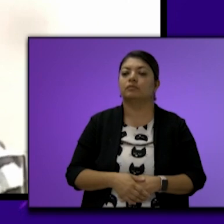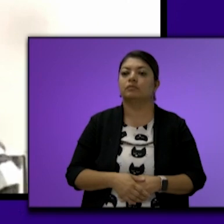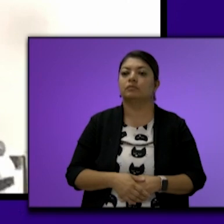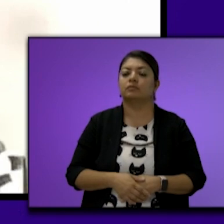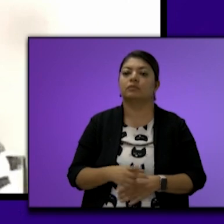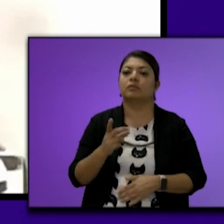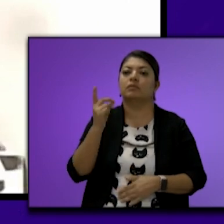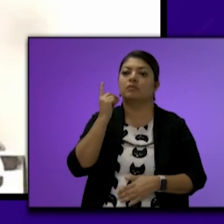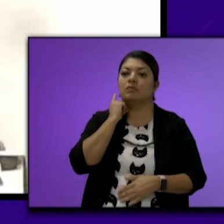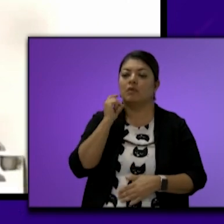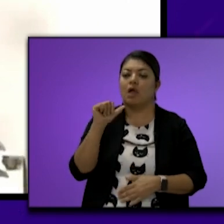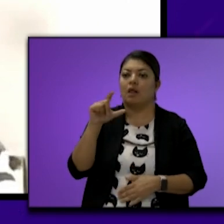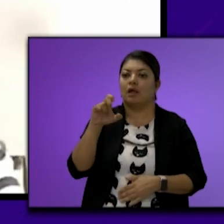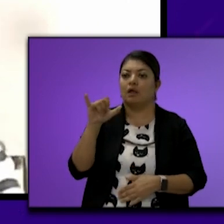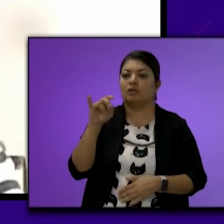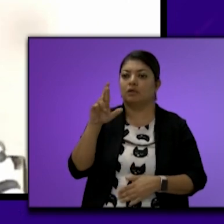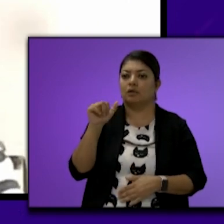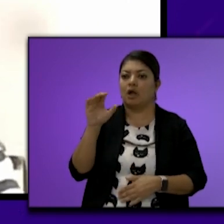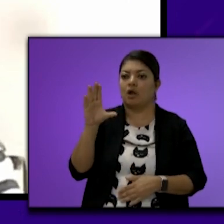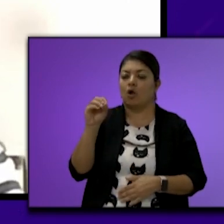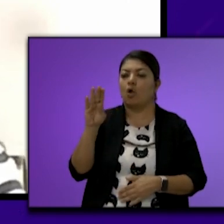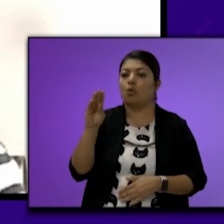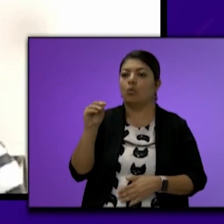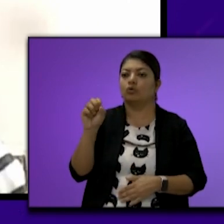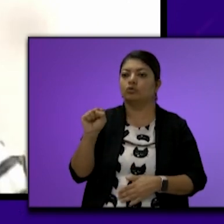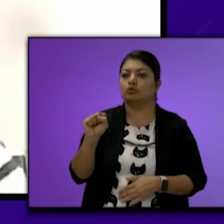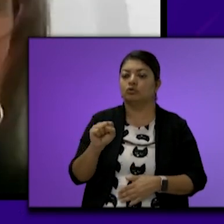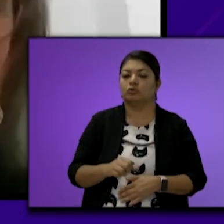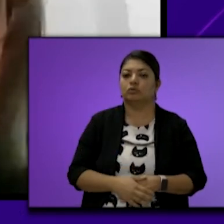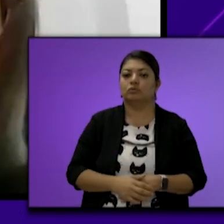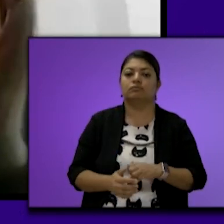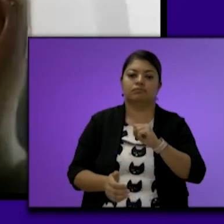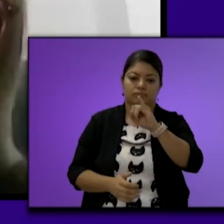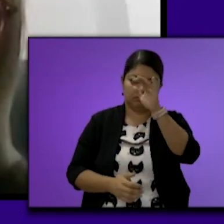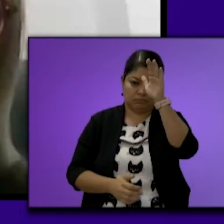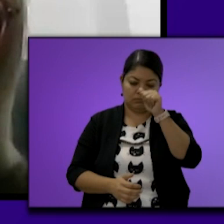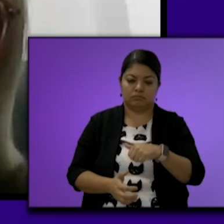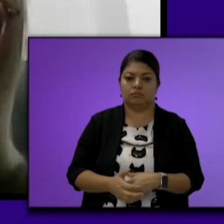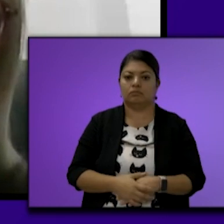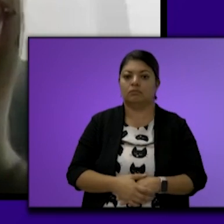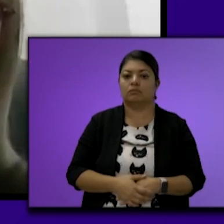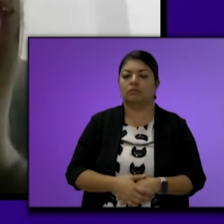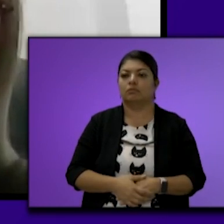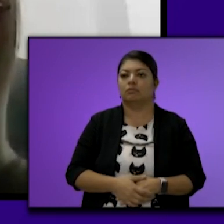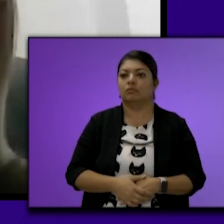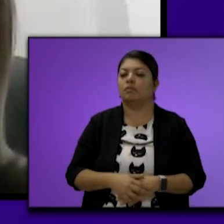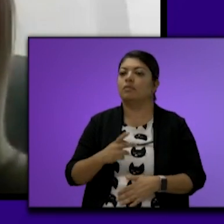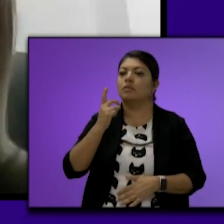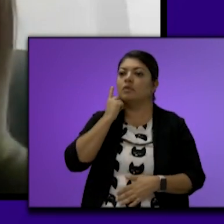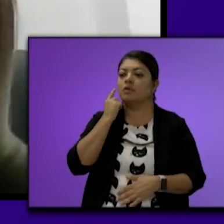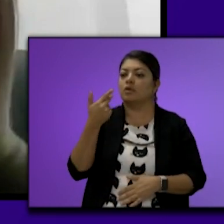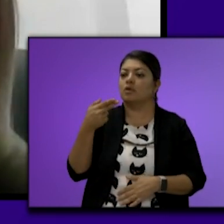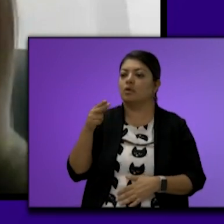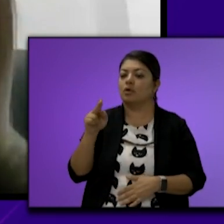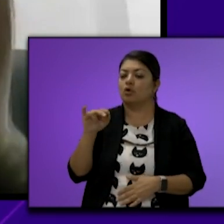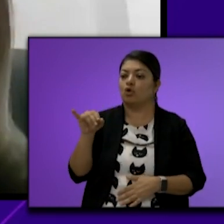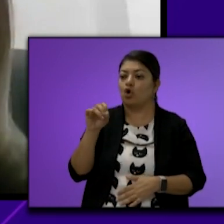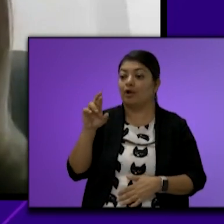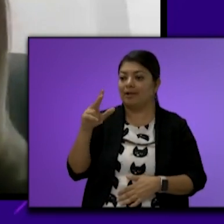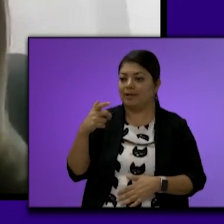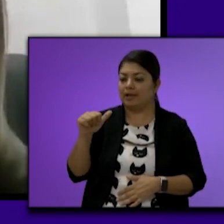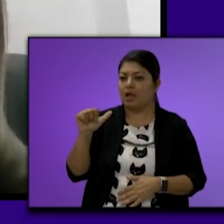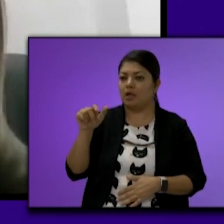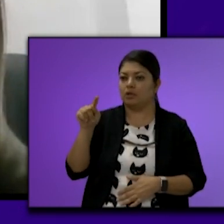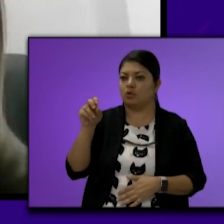Diputada Alejandra Cogos Maldonado A favor Diputado Jorge Antonio Chávez